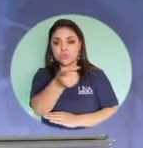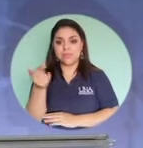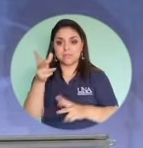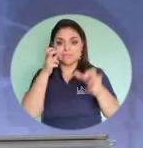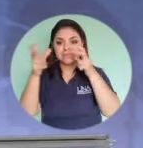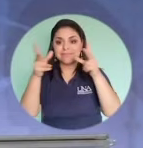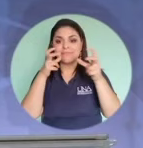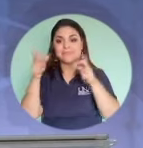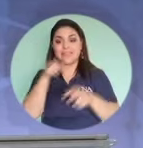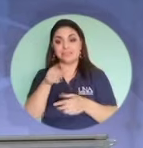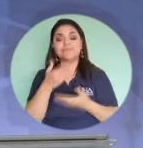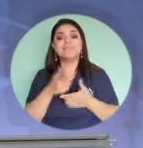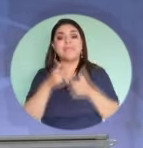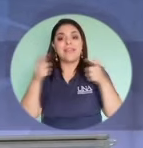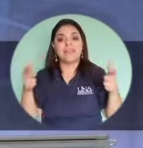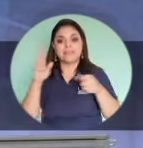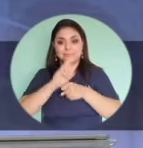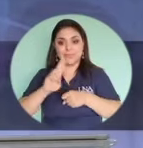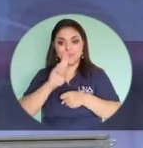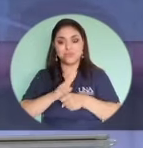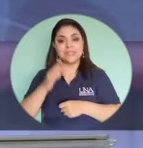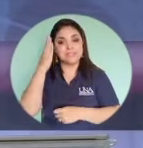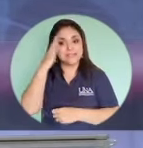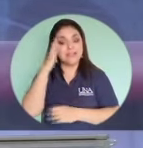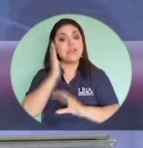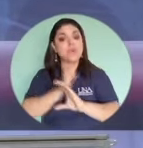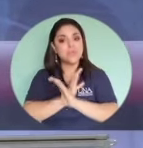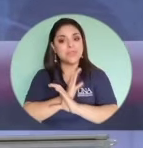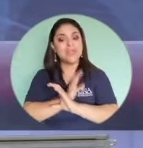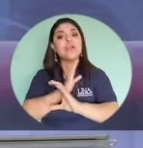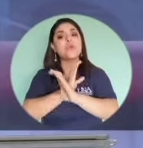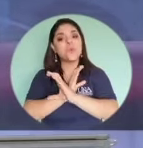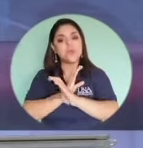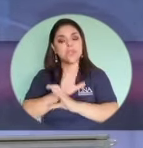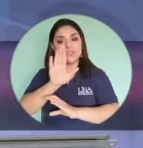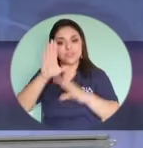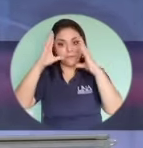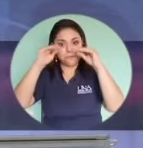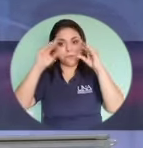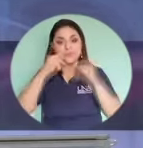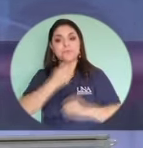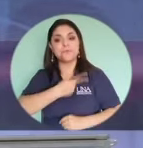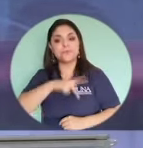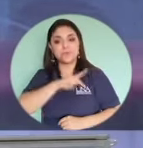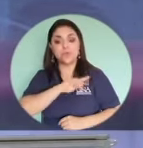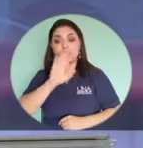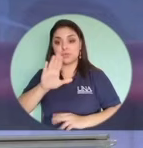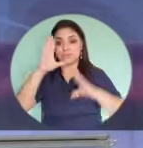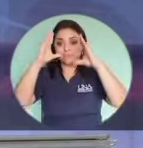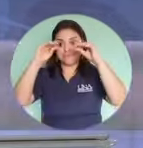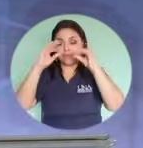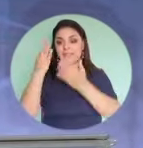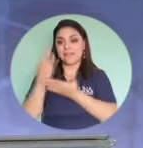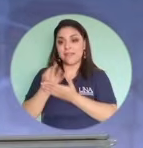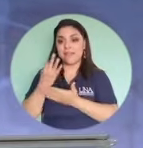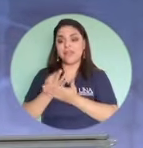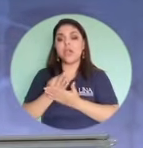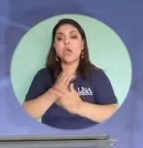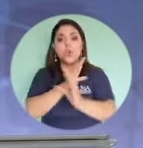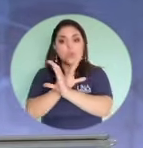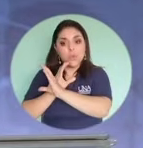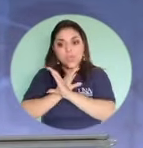compartido con ustedes les sean de gran utilidad ya sabe cuídese cuídese sus datos personales cuide sus datos financieros